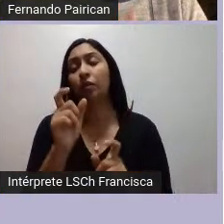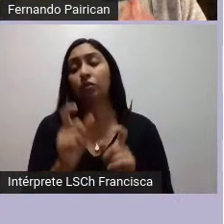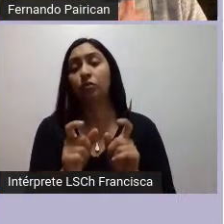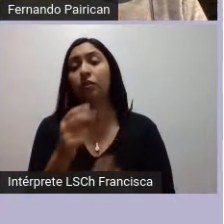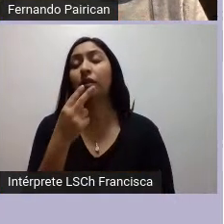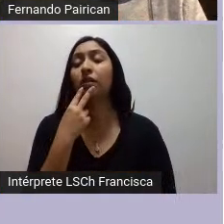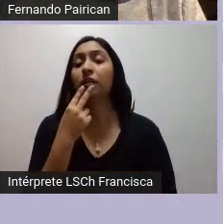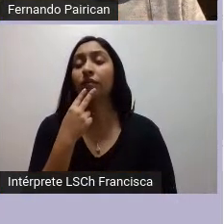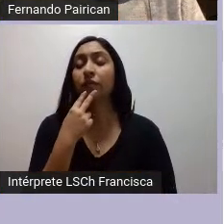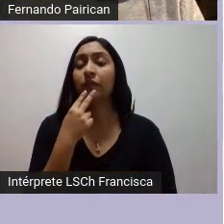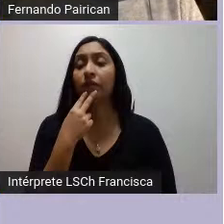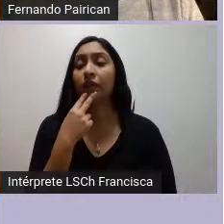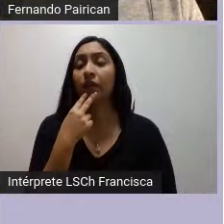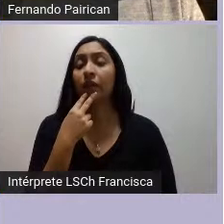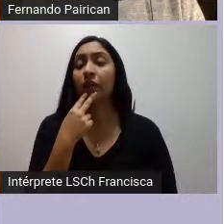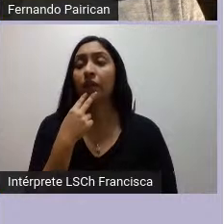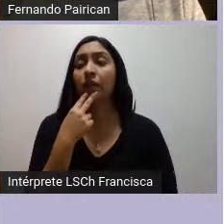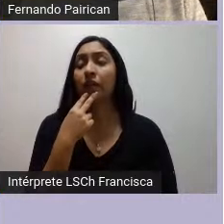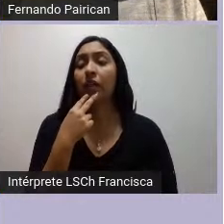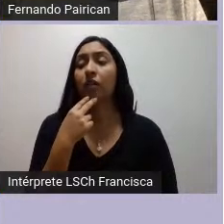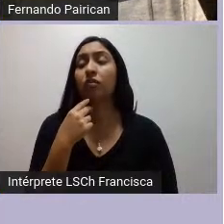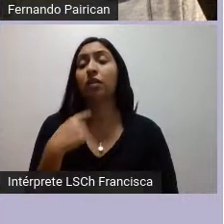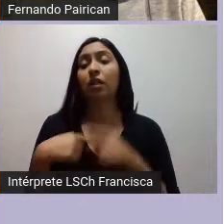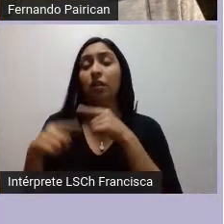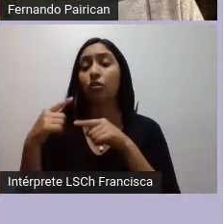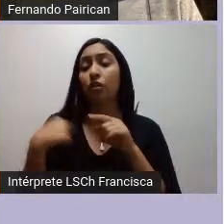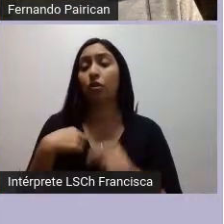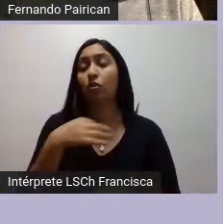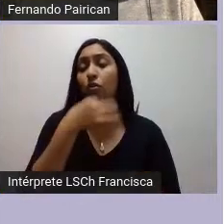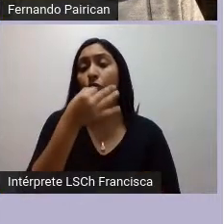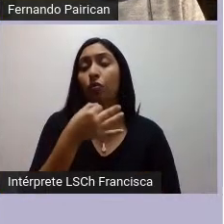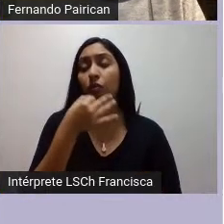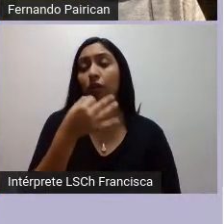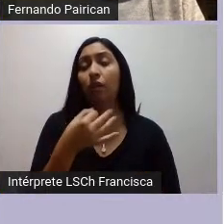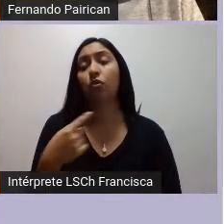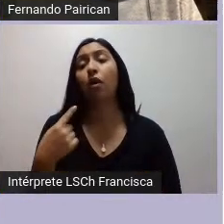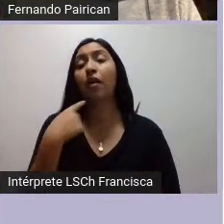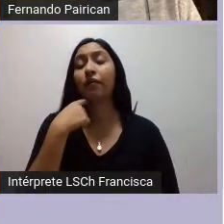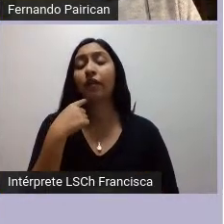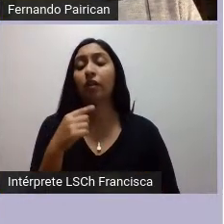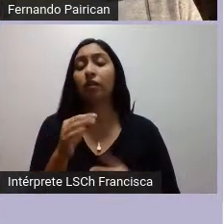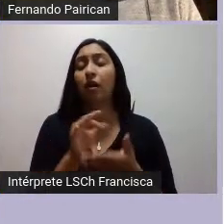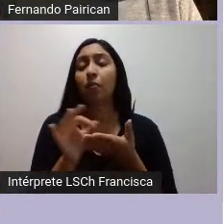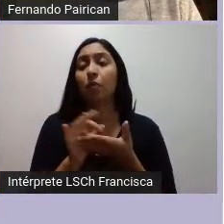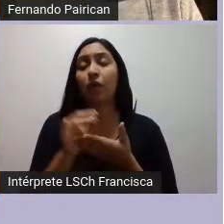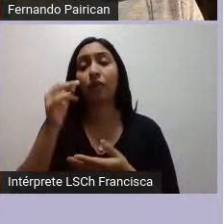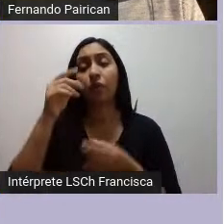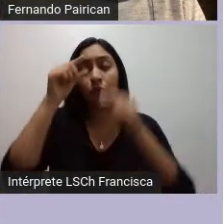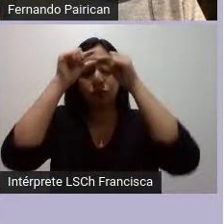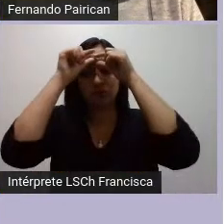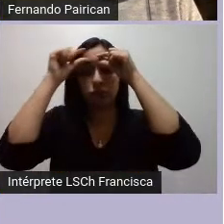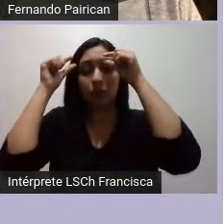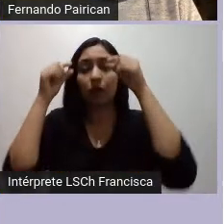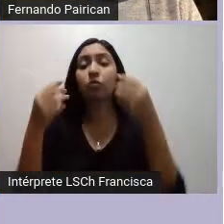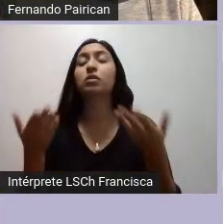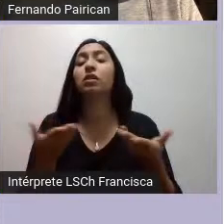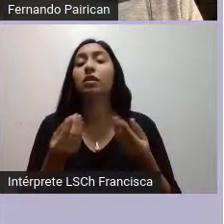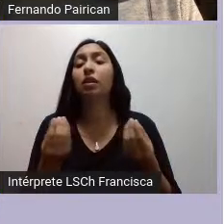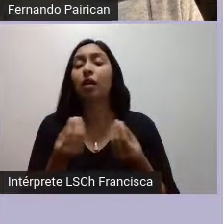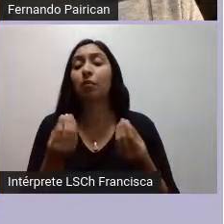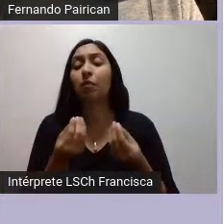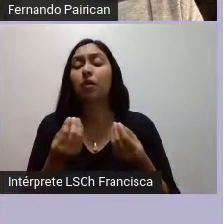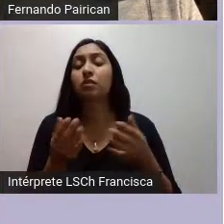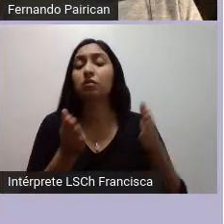sector del pueblo mapuche y eso va a fundamentar a raíz de esta experiencia que un sector del movimiento